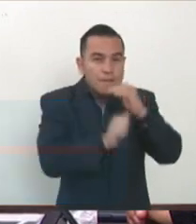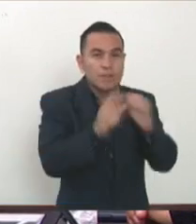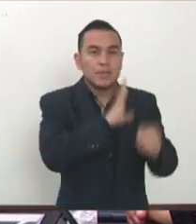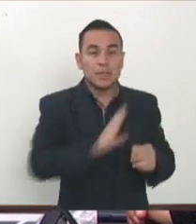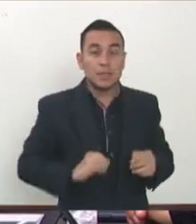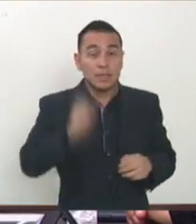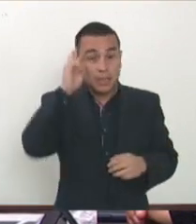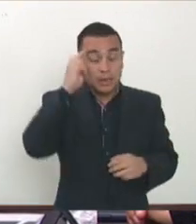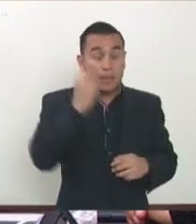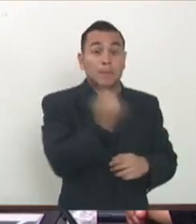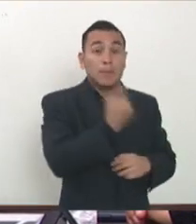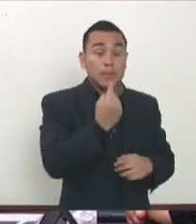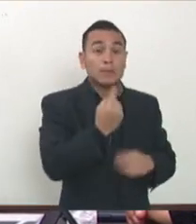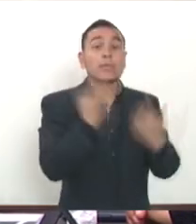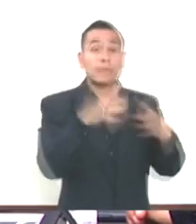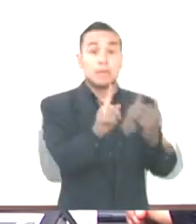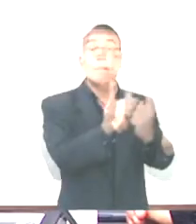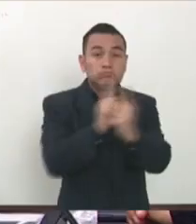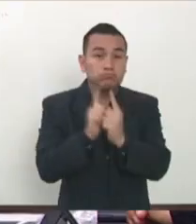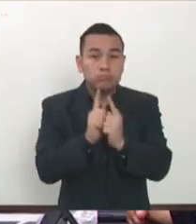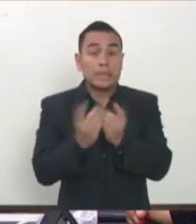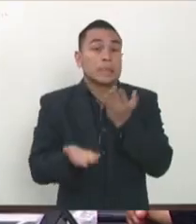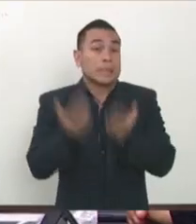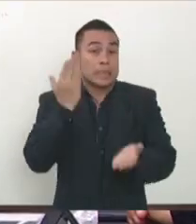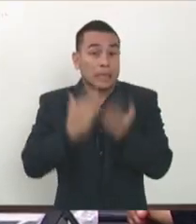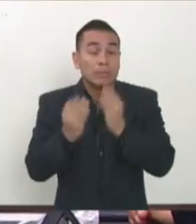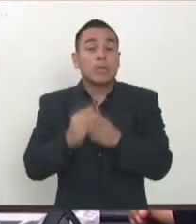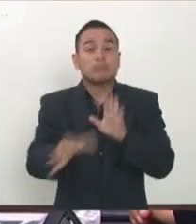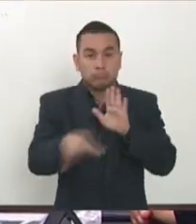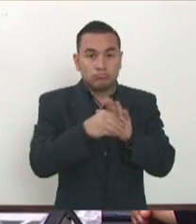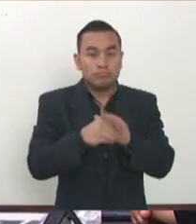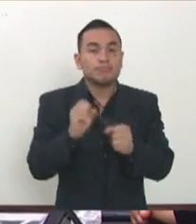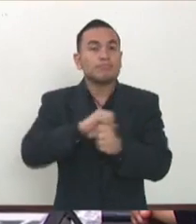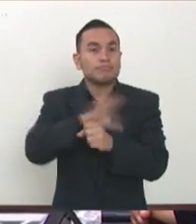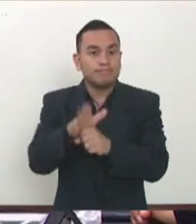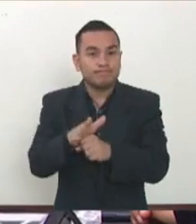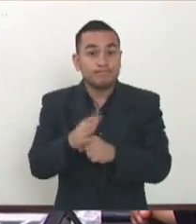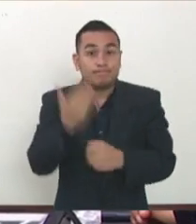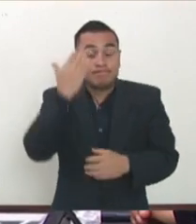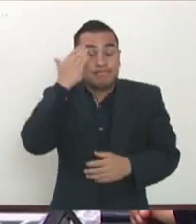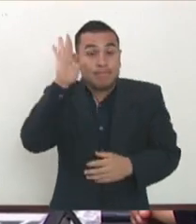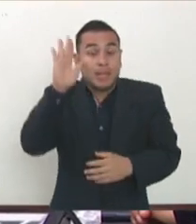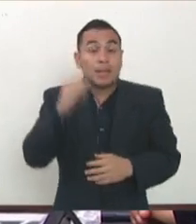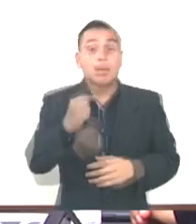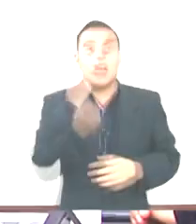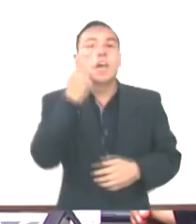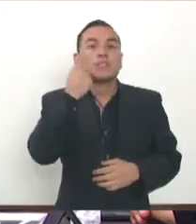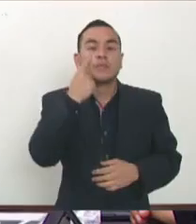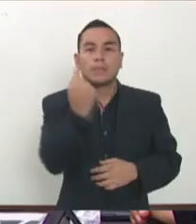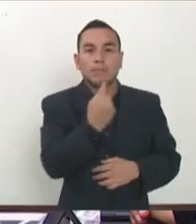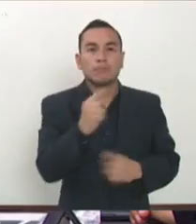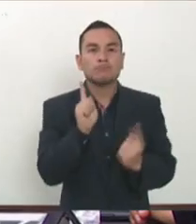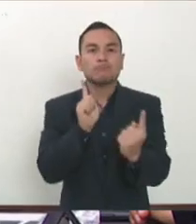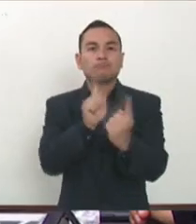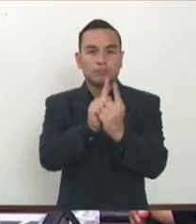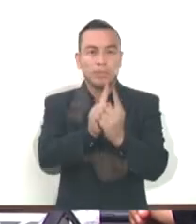y muchas de estas personas pudieran estar contaminadas. Obviamente no podemos saberlo hasta que encontremos los nexos epidemiológicos y vamos